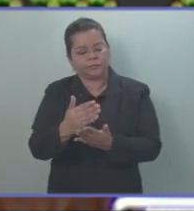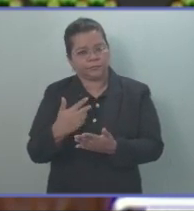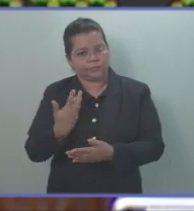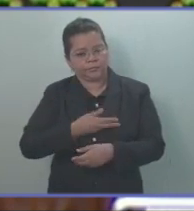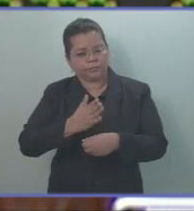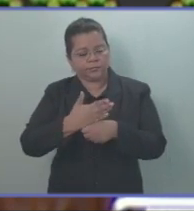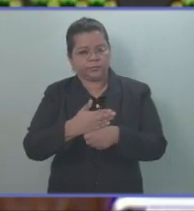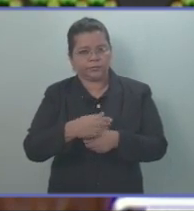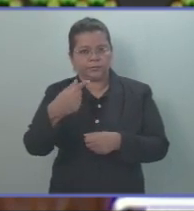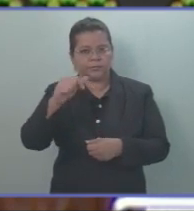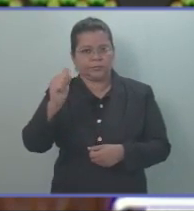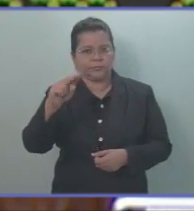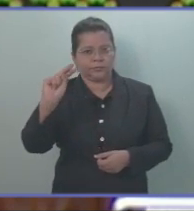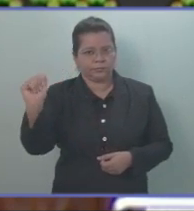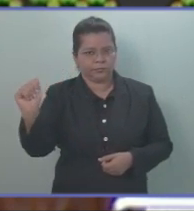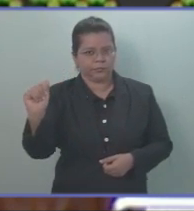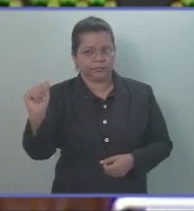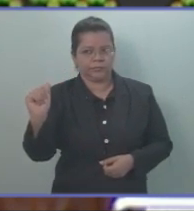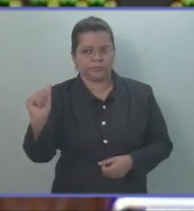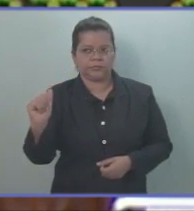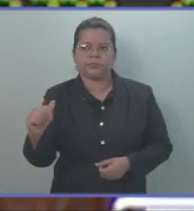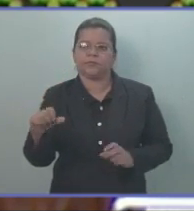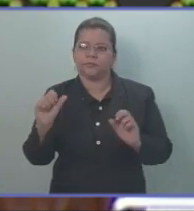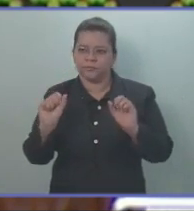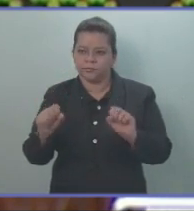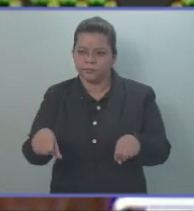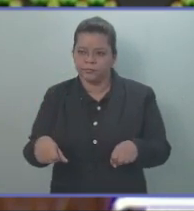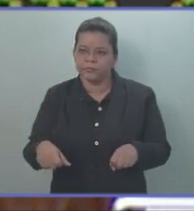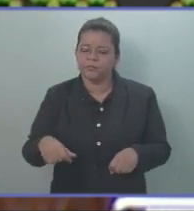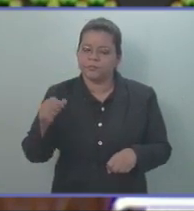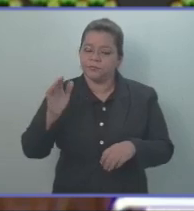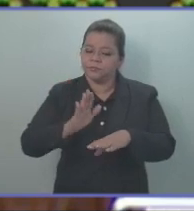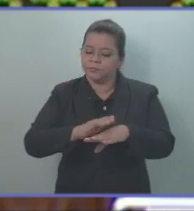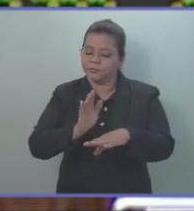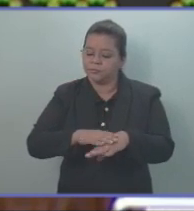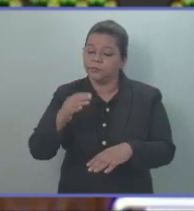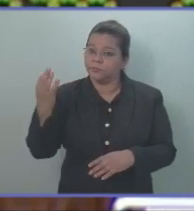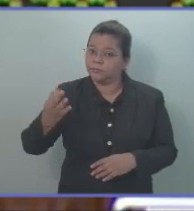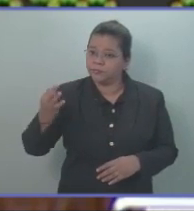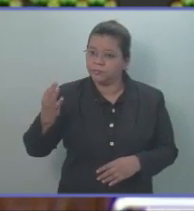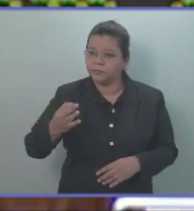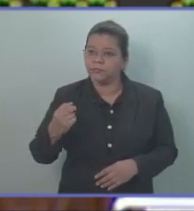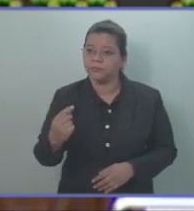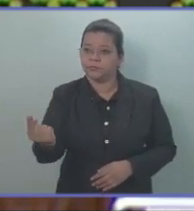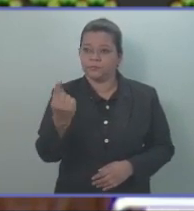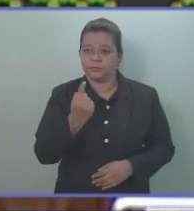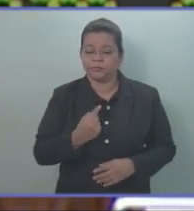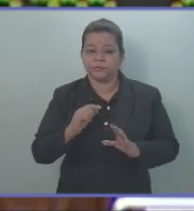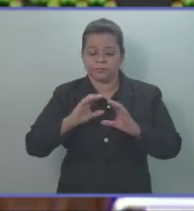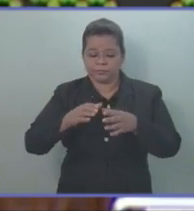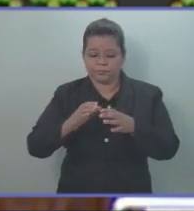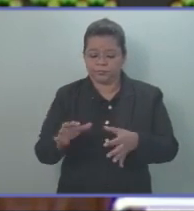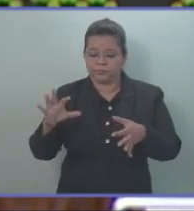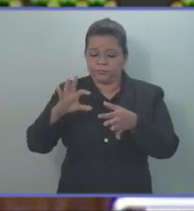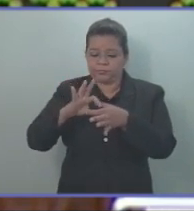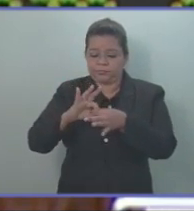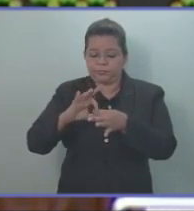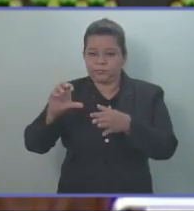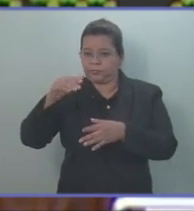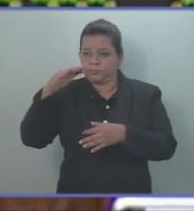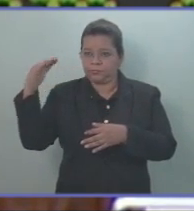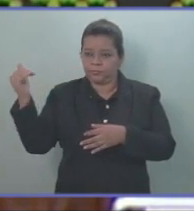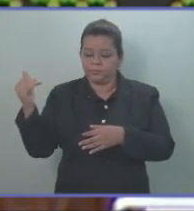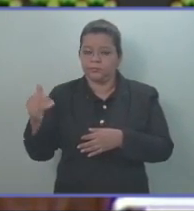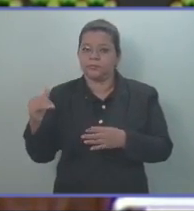Alianza por la Unidad Nacional se cite al seno de la Comisión de Relaciones Exteriores,